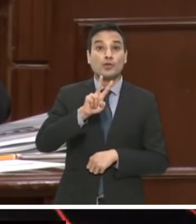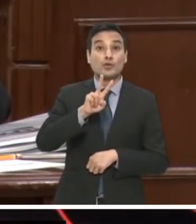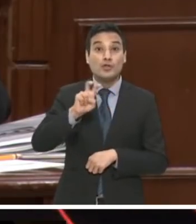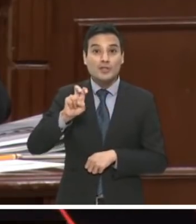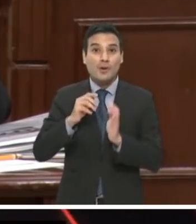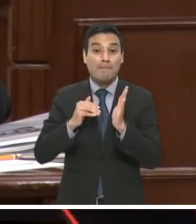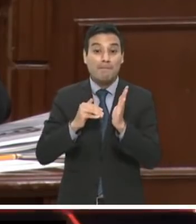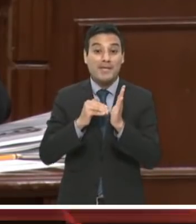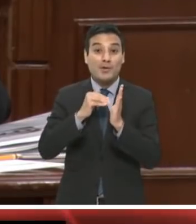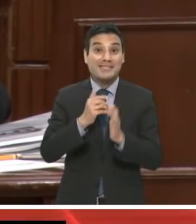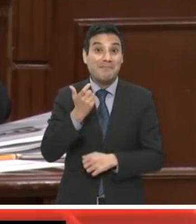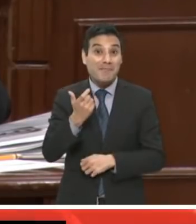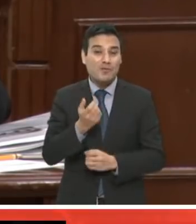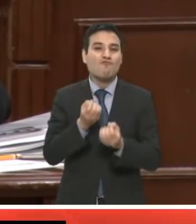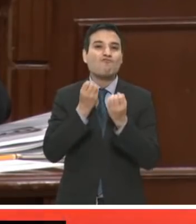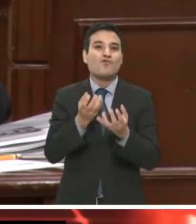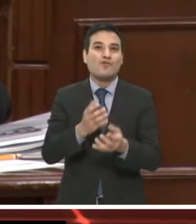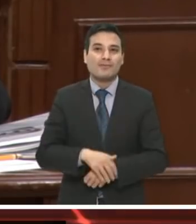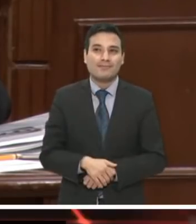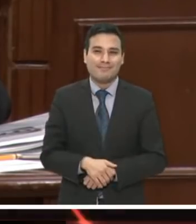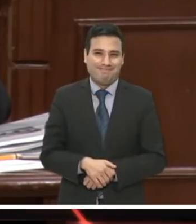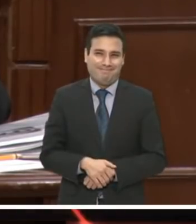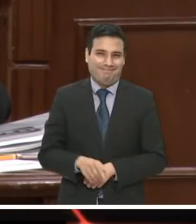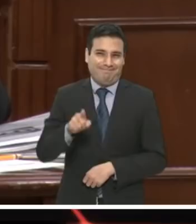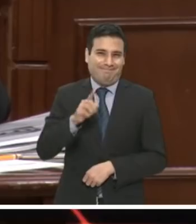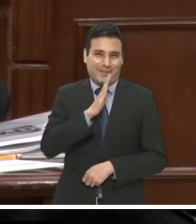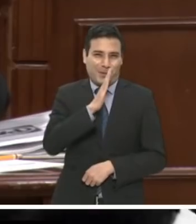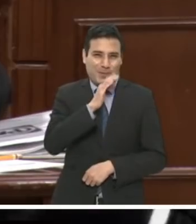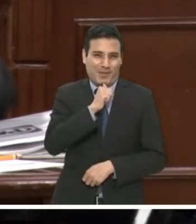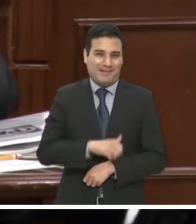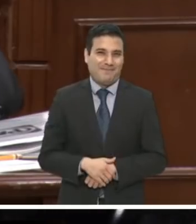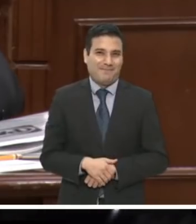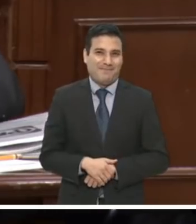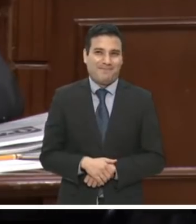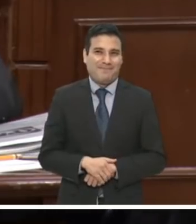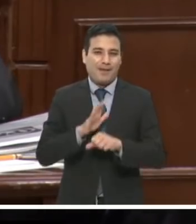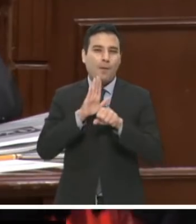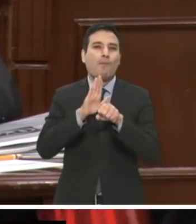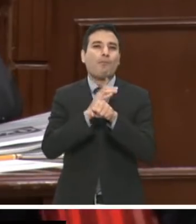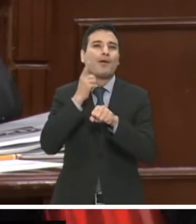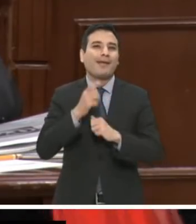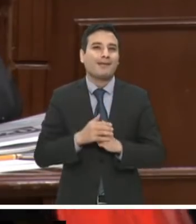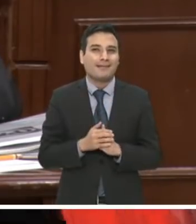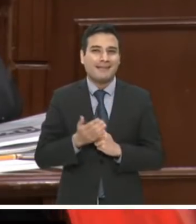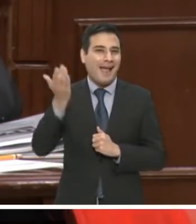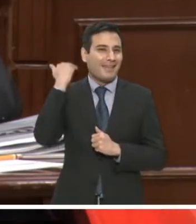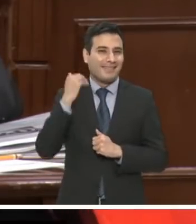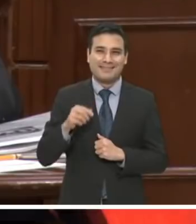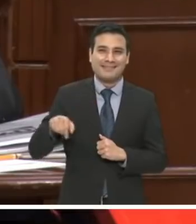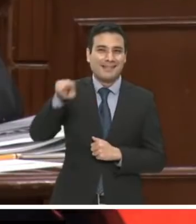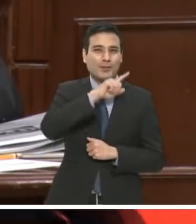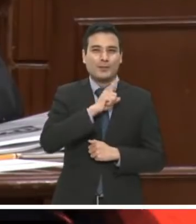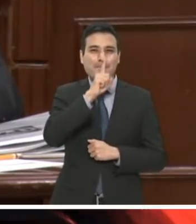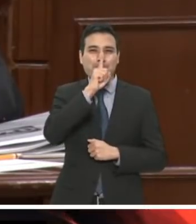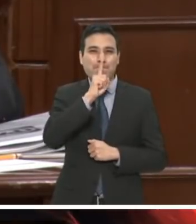que pretenden reembolsar se les queman en las manos porque se saben omisos y mentirosos ante la